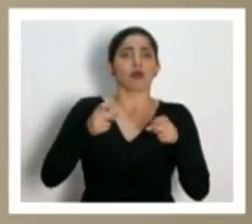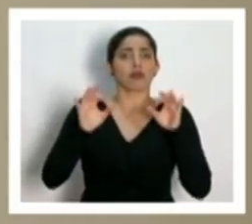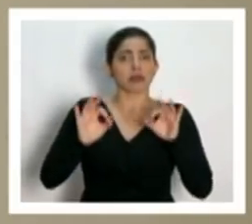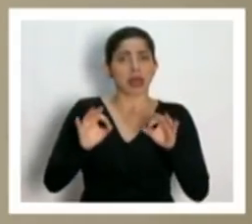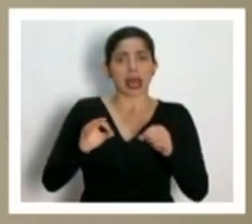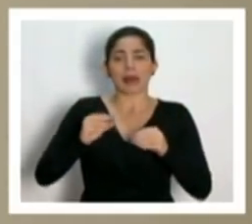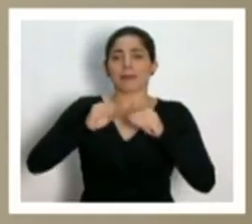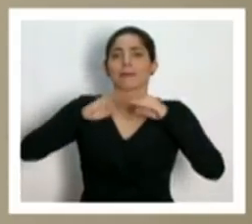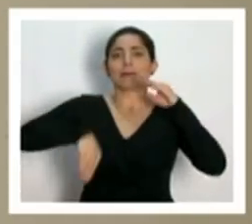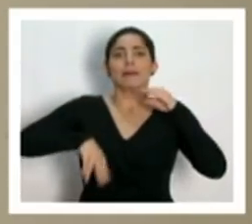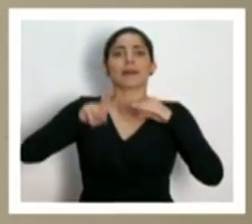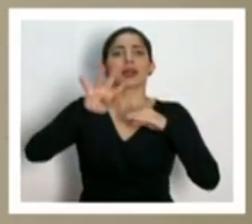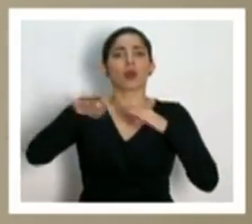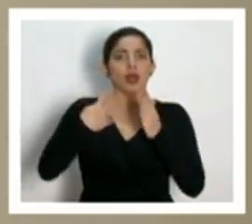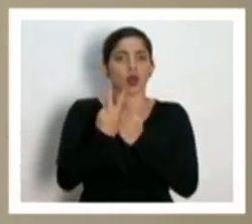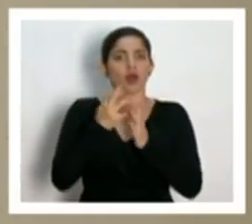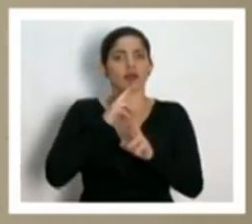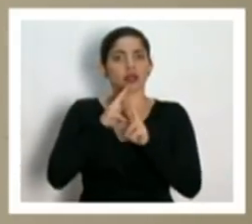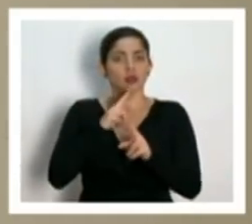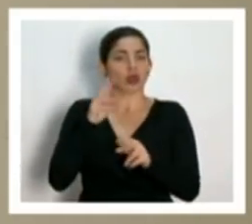no más de 24 horas en los resultados.